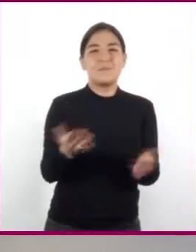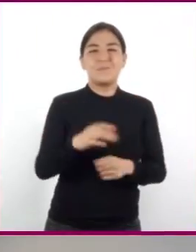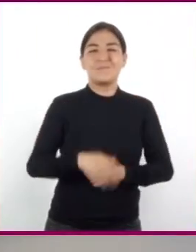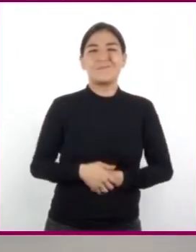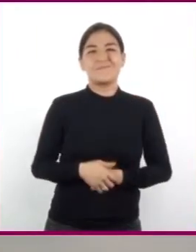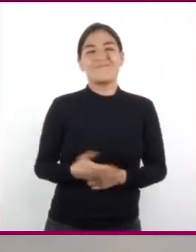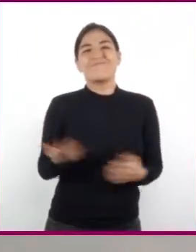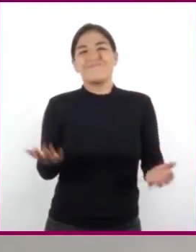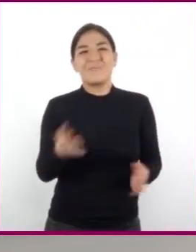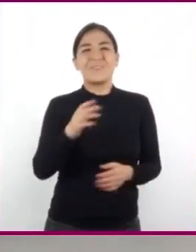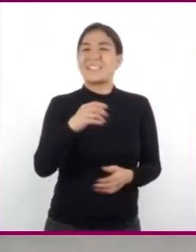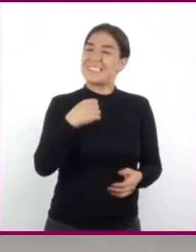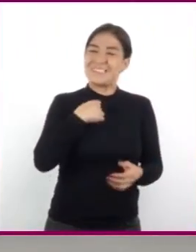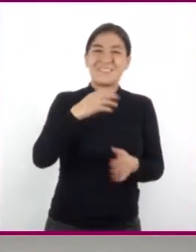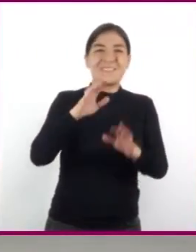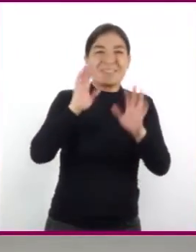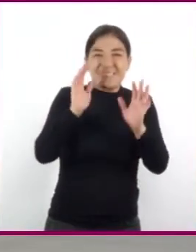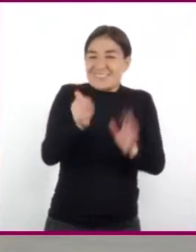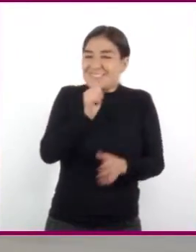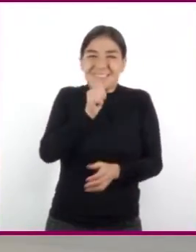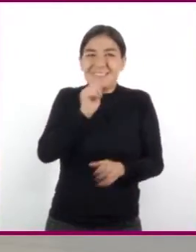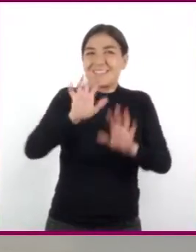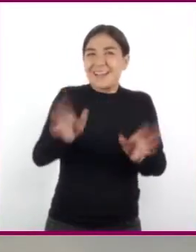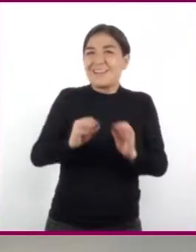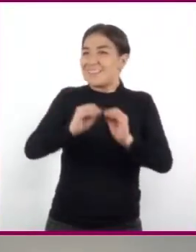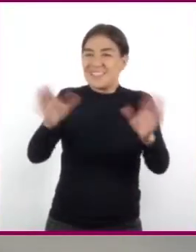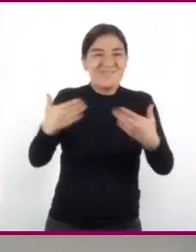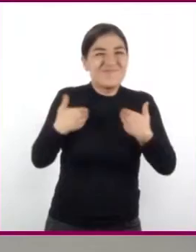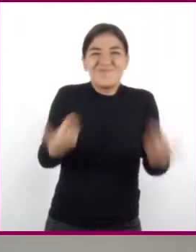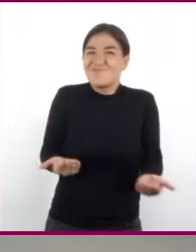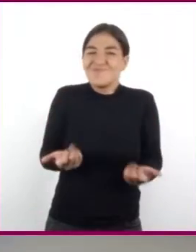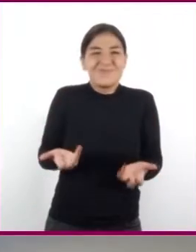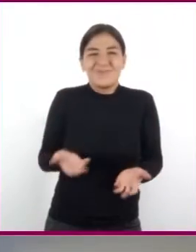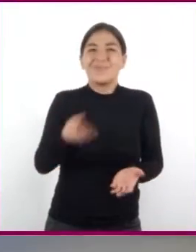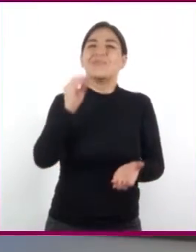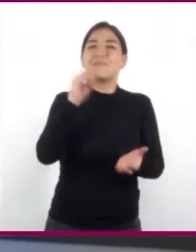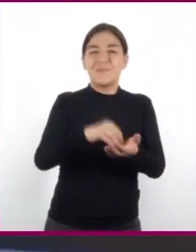todavía no me queda muy claro esto de la temperatura.